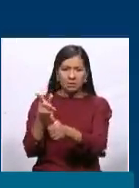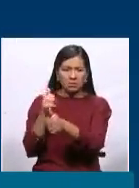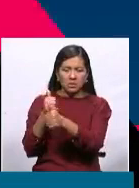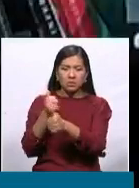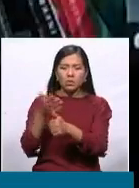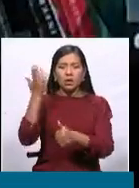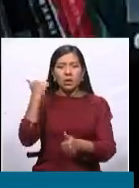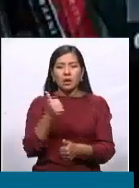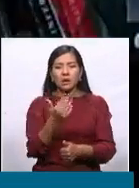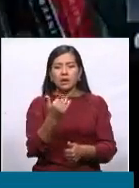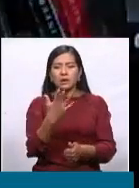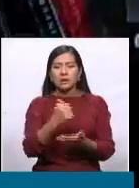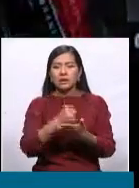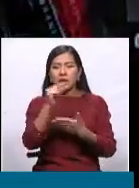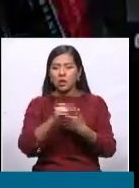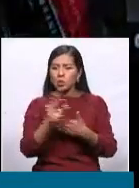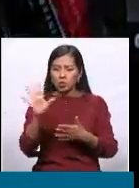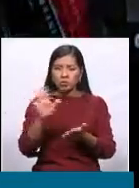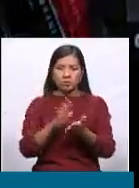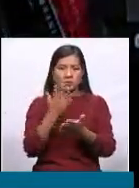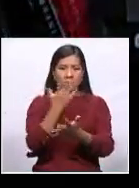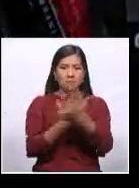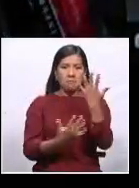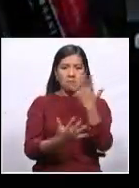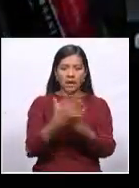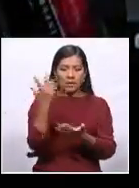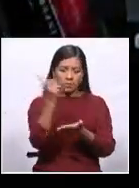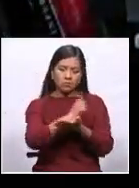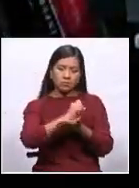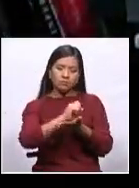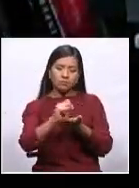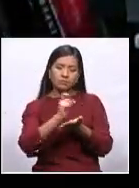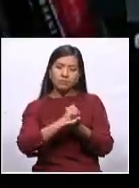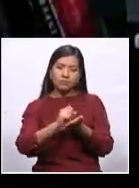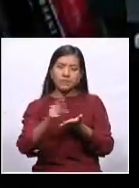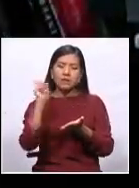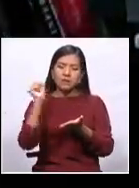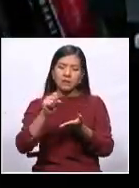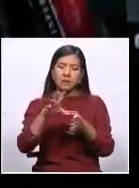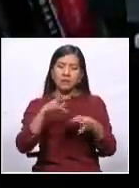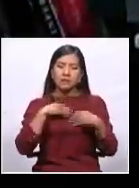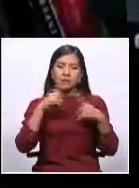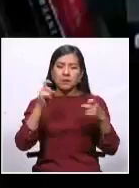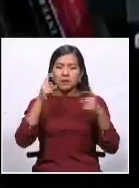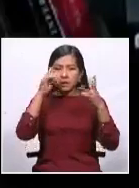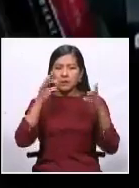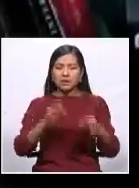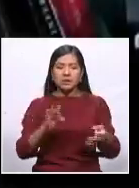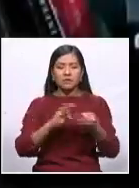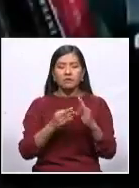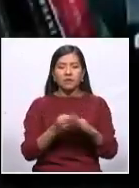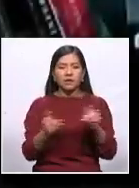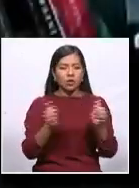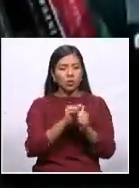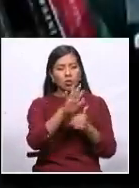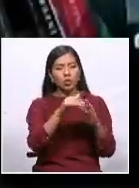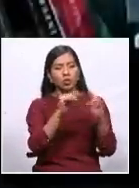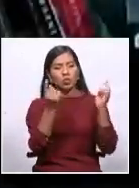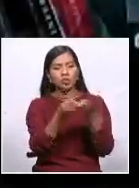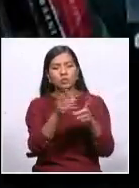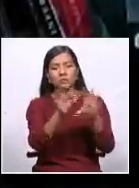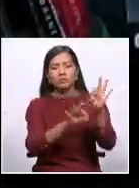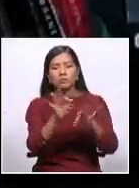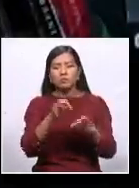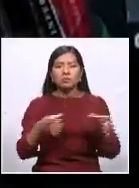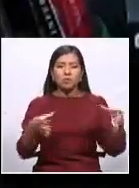Camacho el 15 de agosto con su puño y letra acepta que se tenía que definir la fecha en una comisión el punto 2 y el punto 5